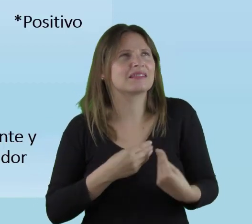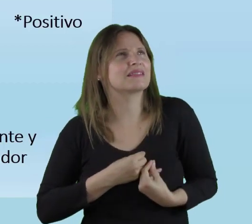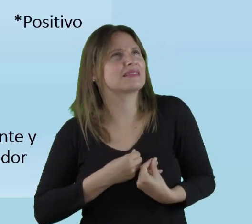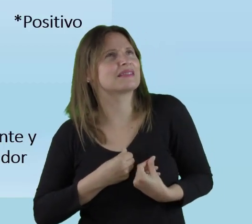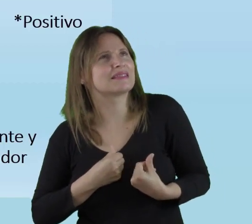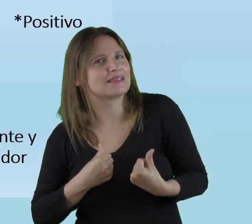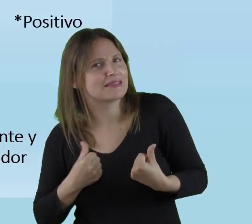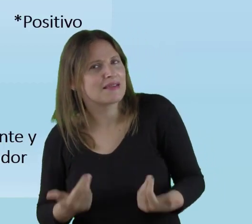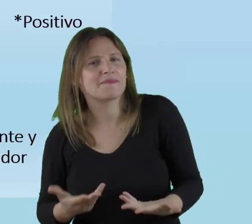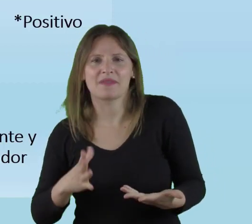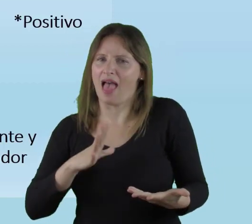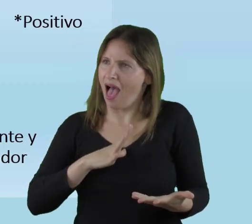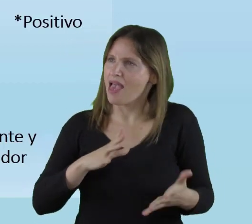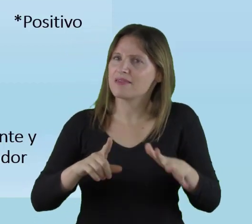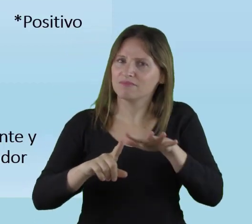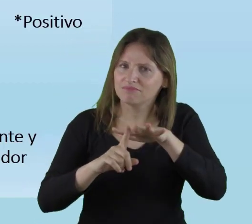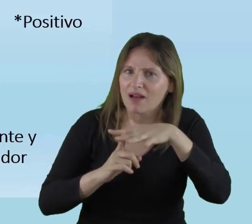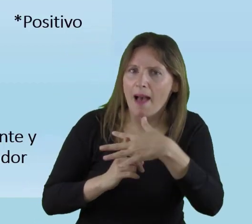se sientan plenamente